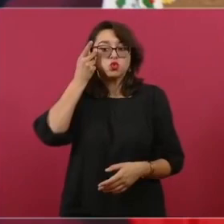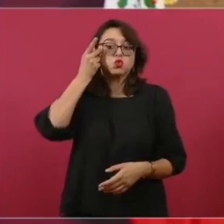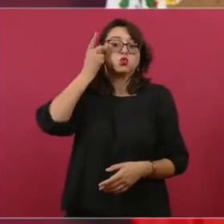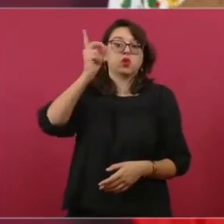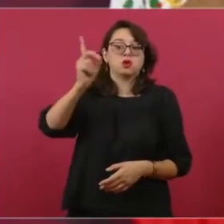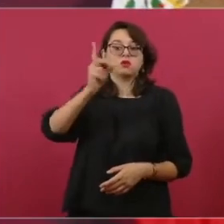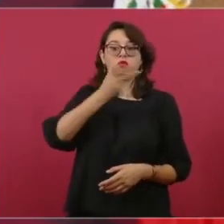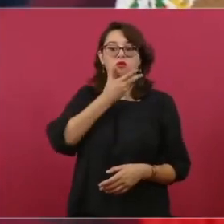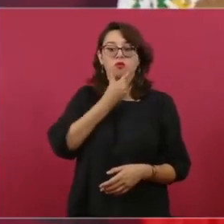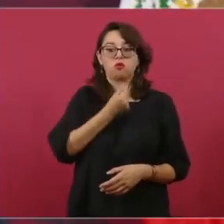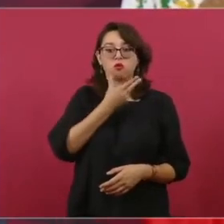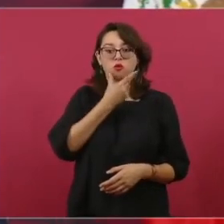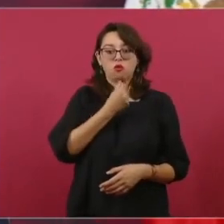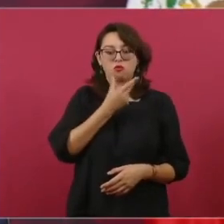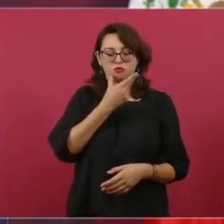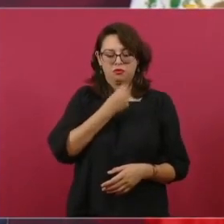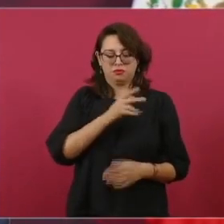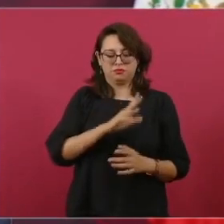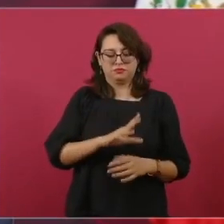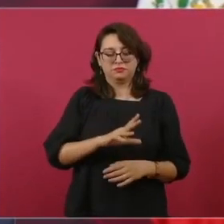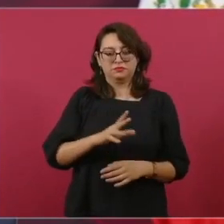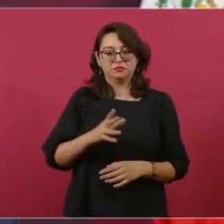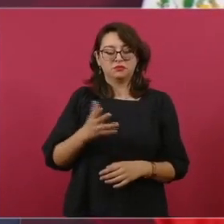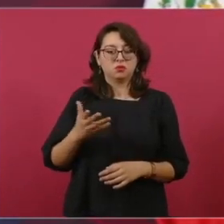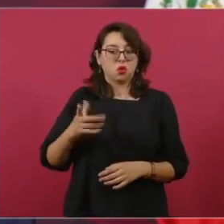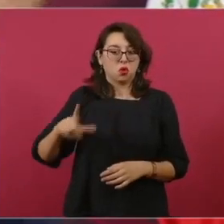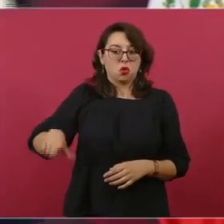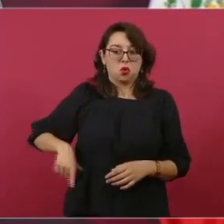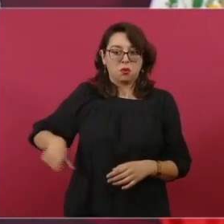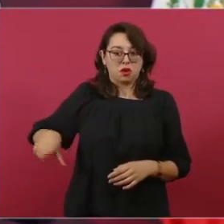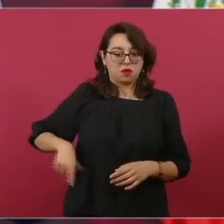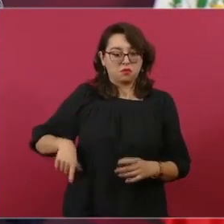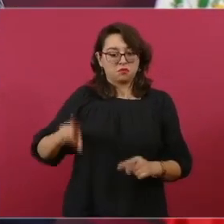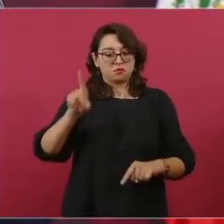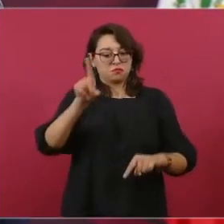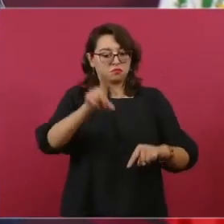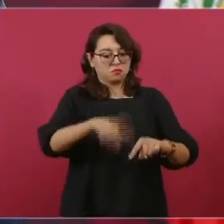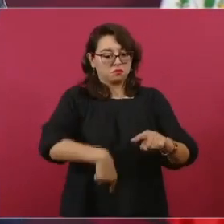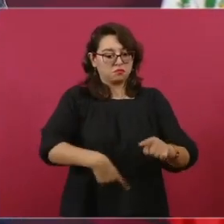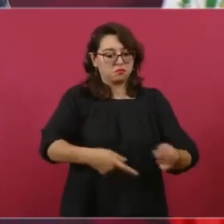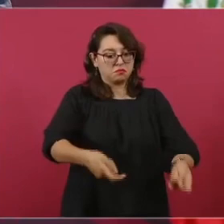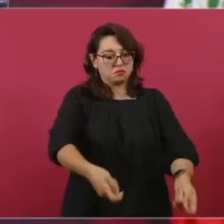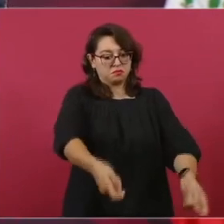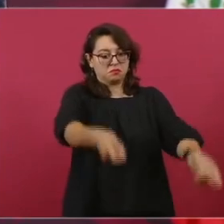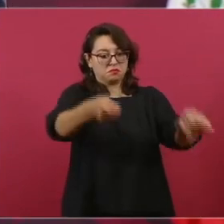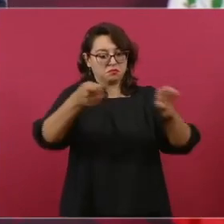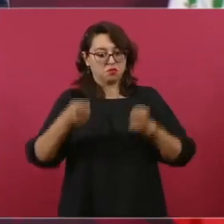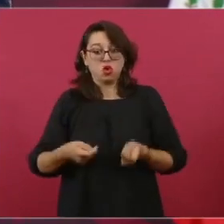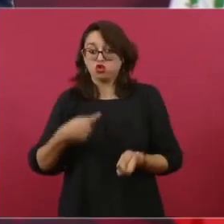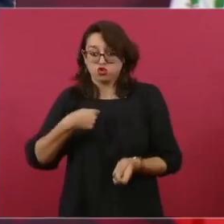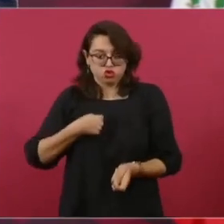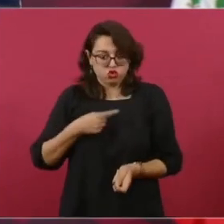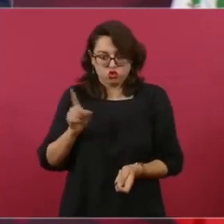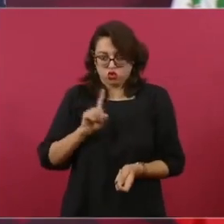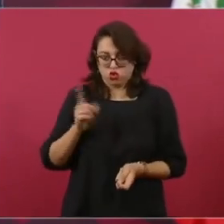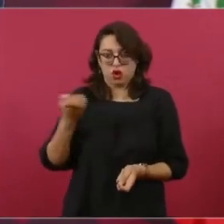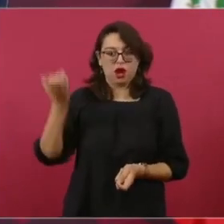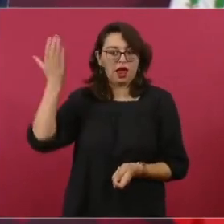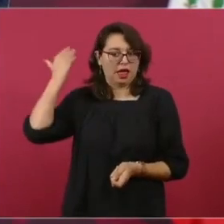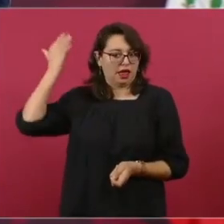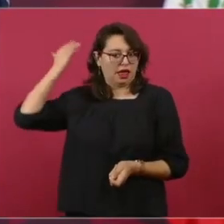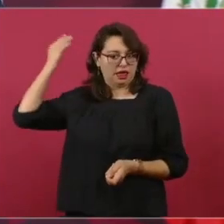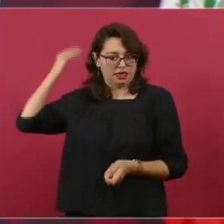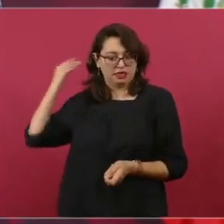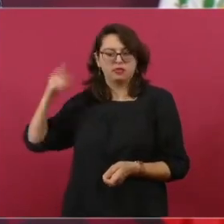no estaba yo en el gobierno. Sin embargo, llegó el